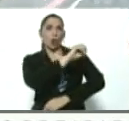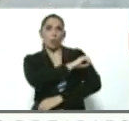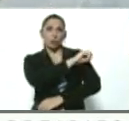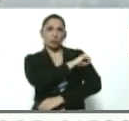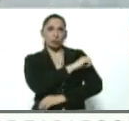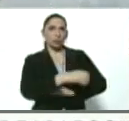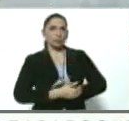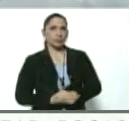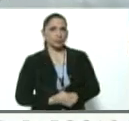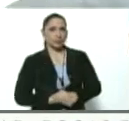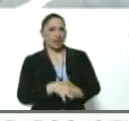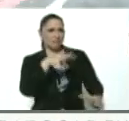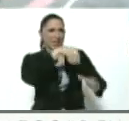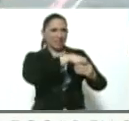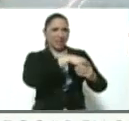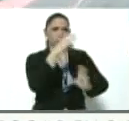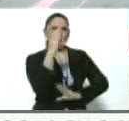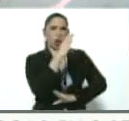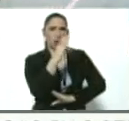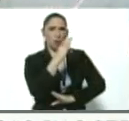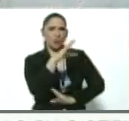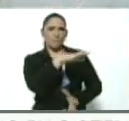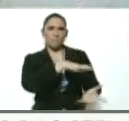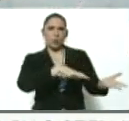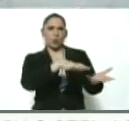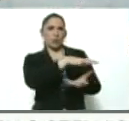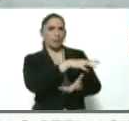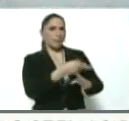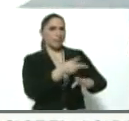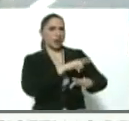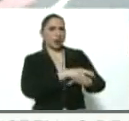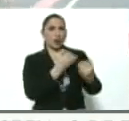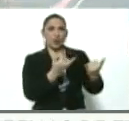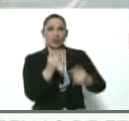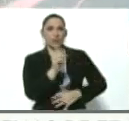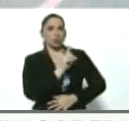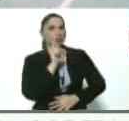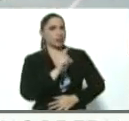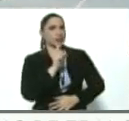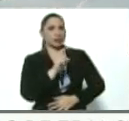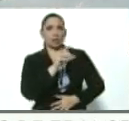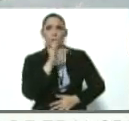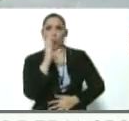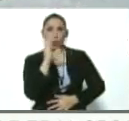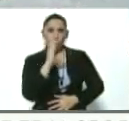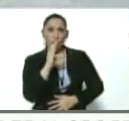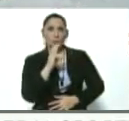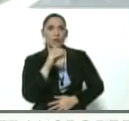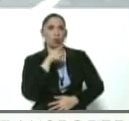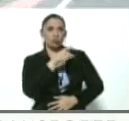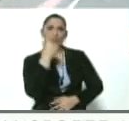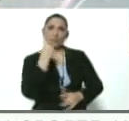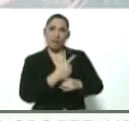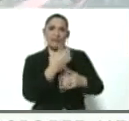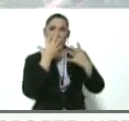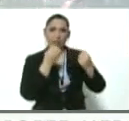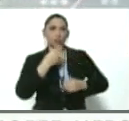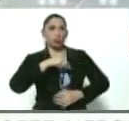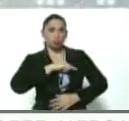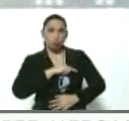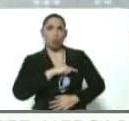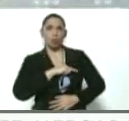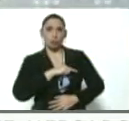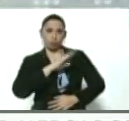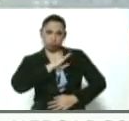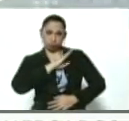que es meter a Colombia en un lío que en este momento pues no necesita Colombia Usted debe entender que nosotros le creemos o en